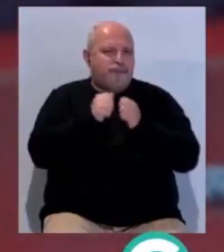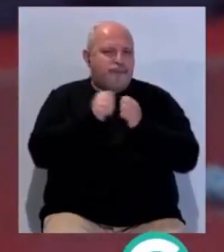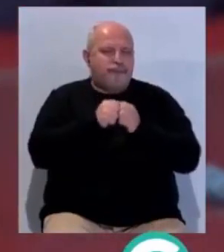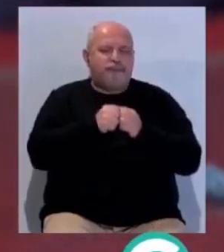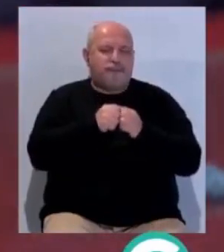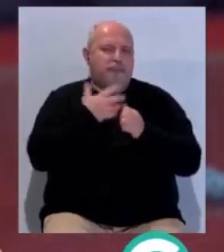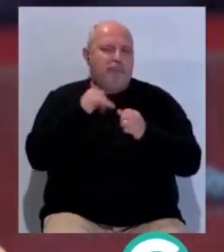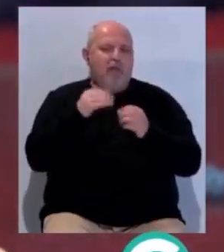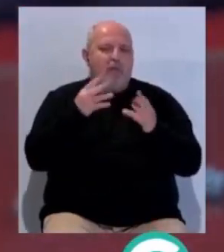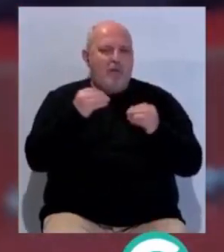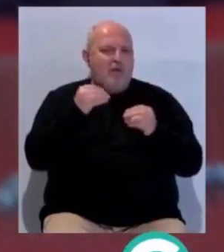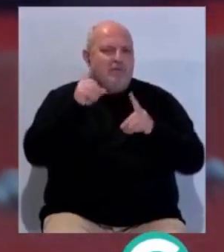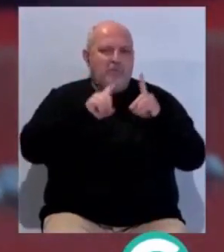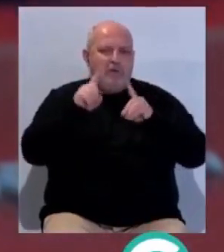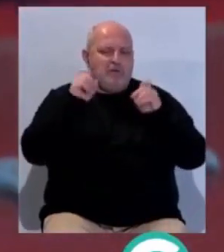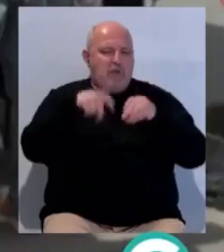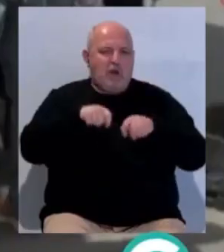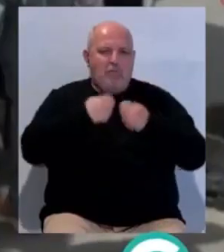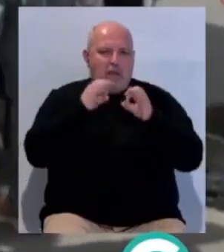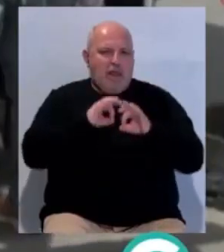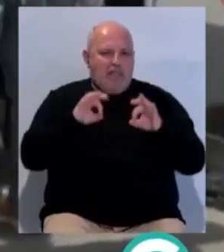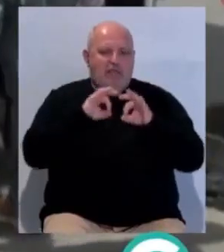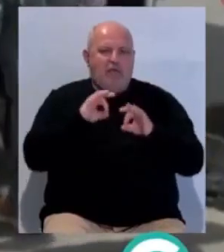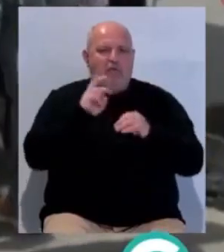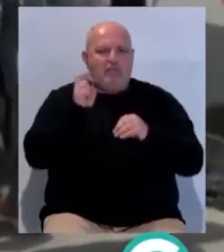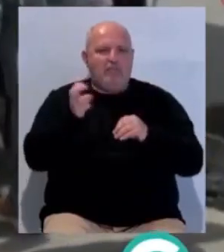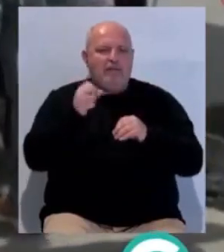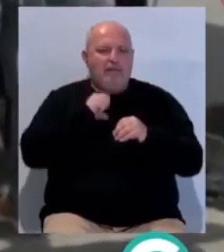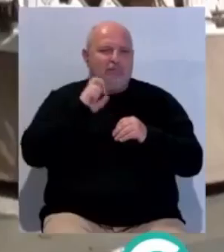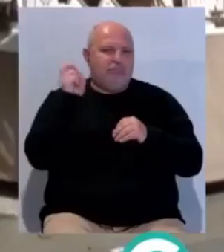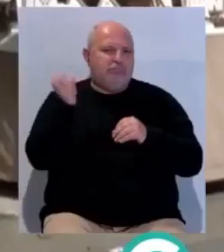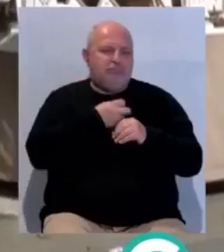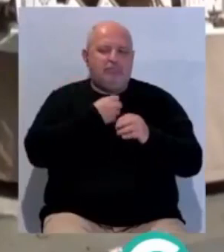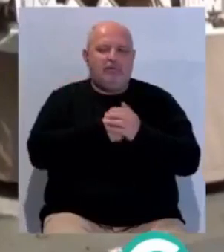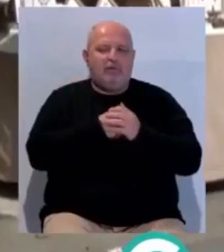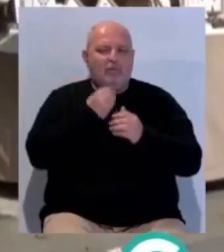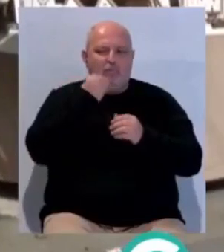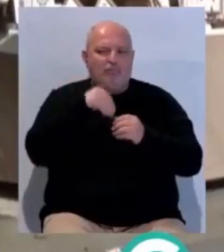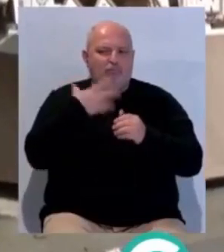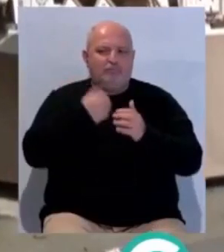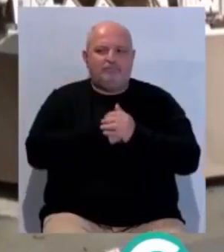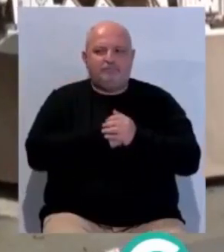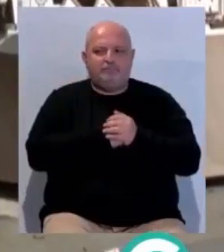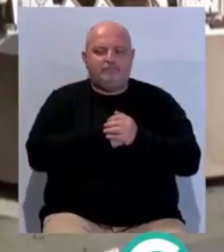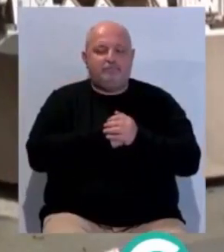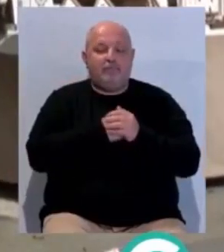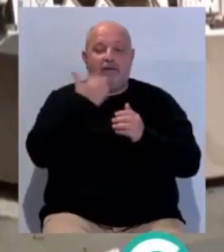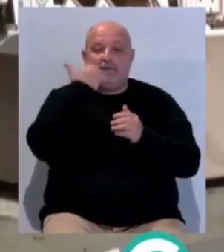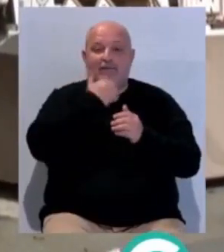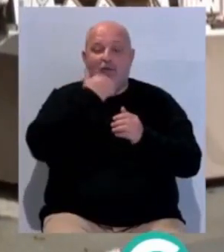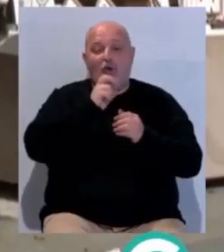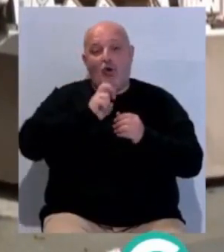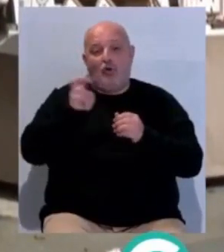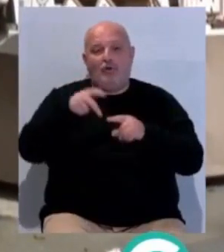resistentes, se pueden mojar a diferencia de la porcelana, porcelana fría, tiene esa virtud, es súper resistente. El sábado se